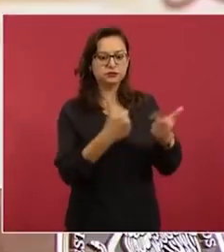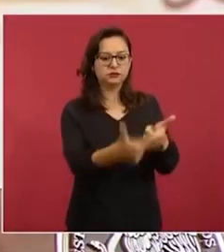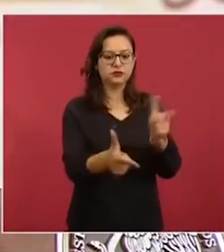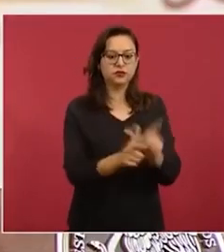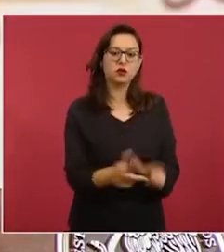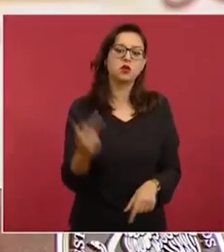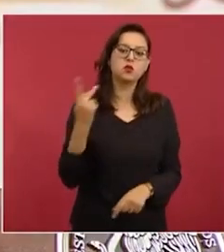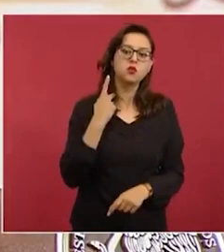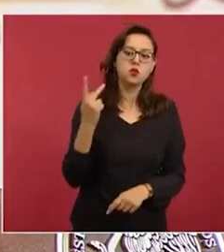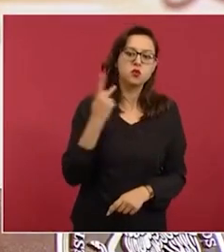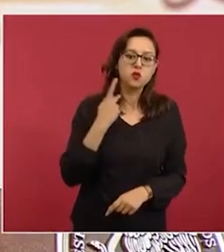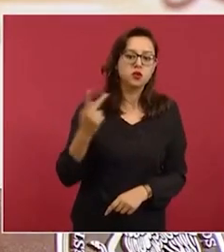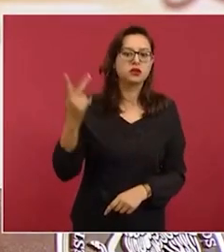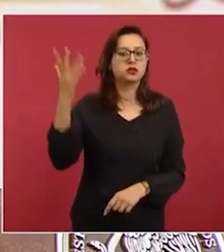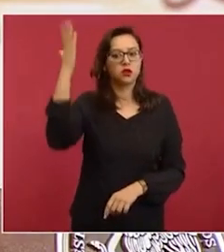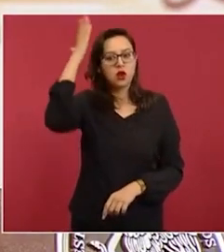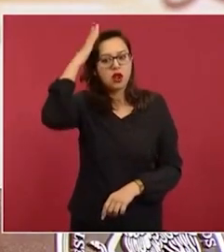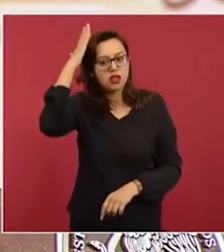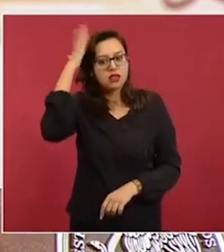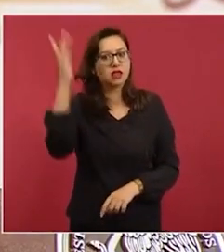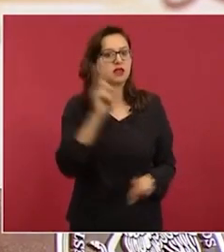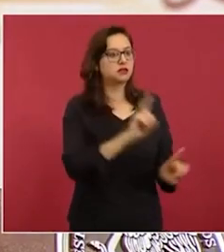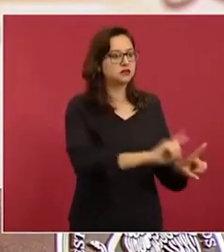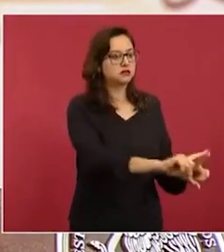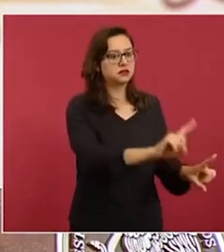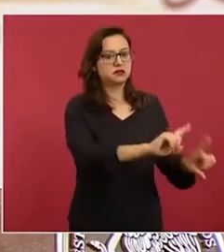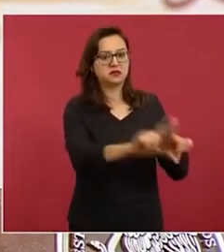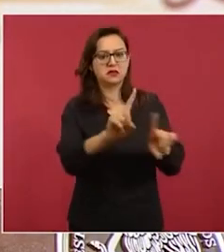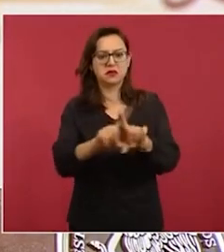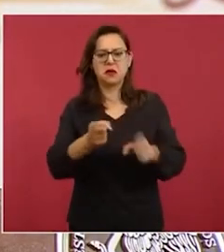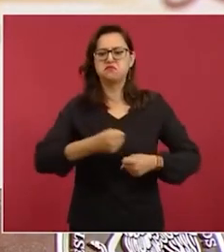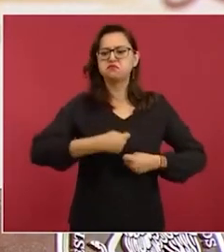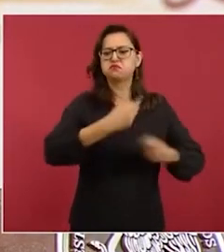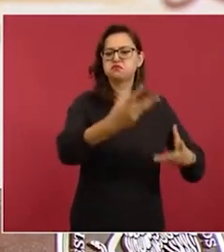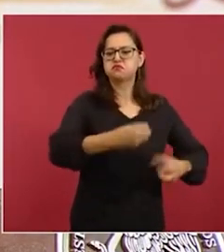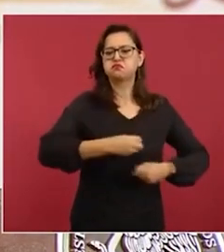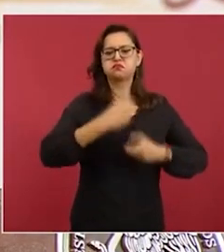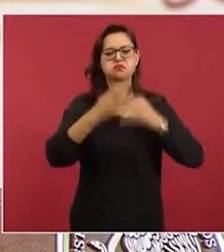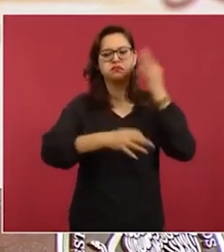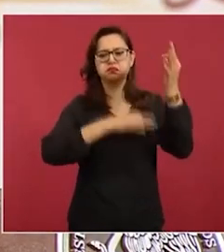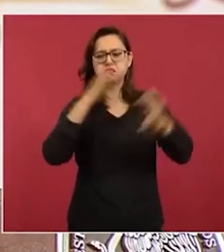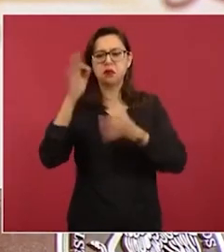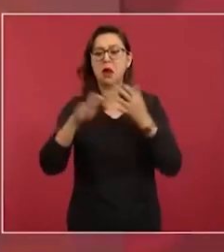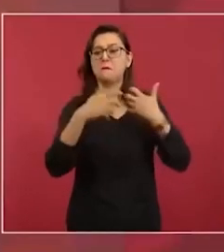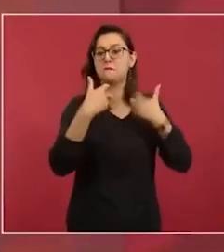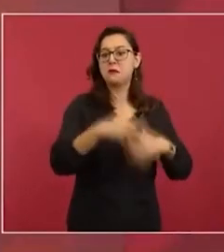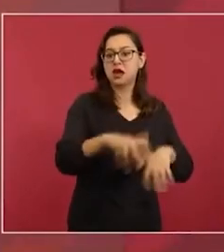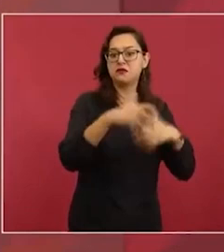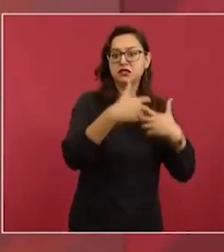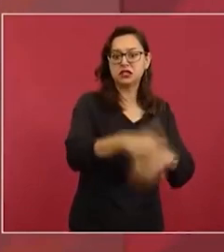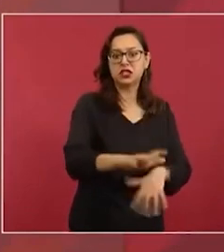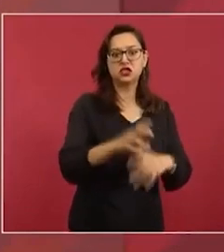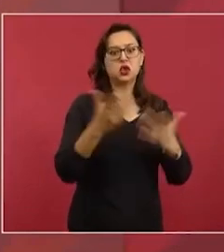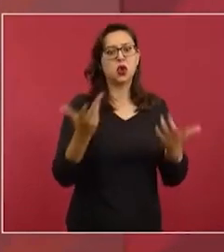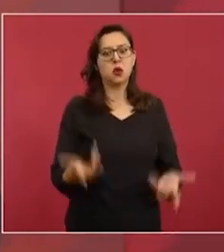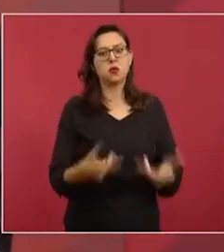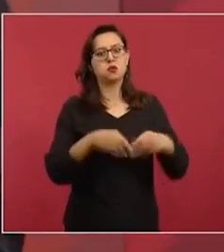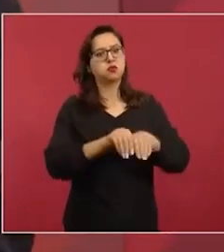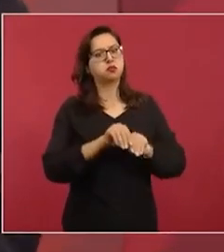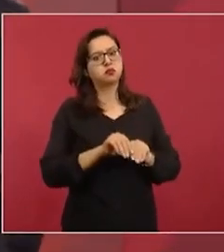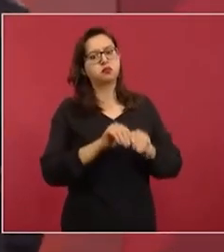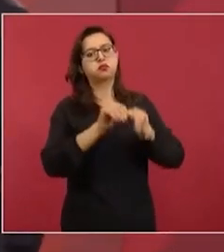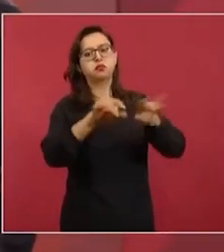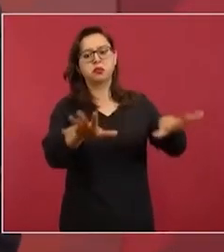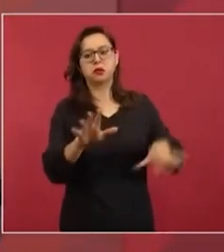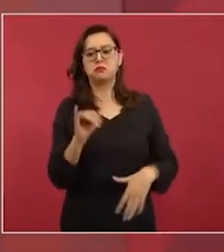Hay campañas y el INE no dice nada. Incluso aquí se